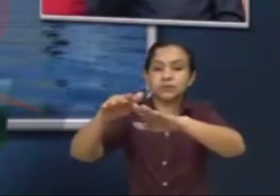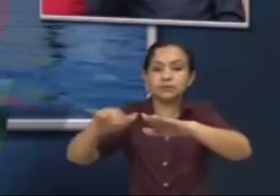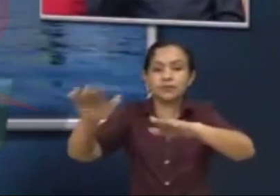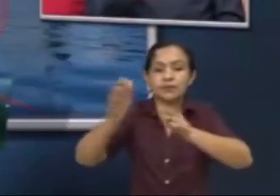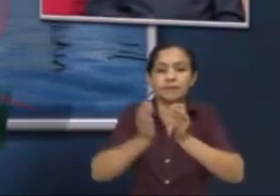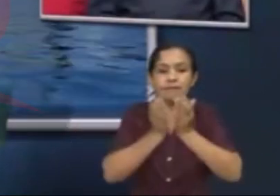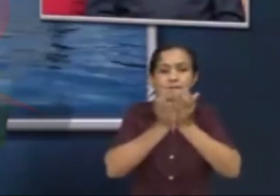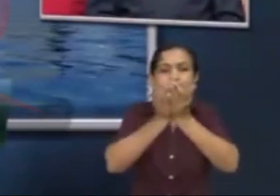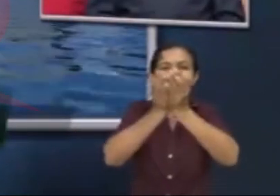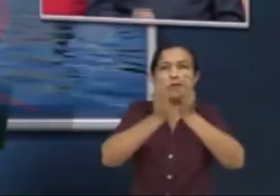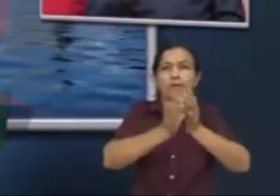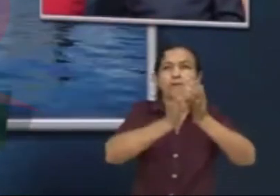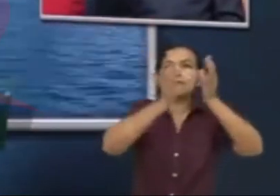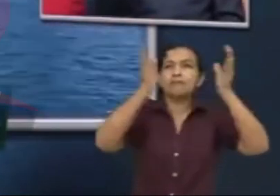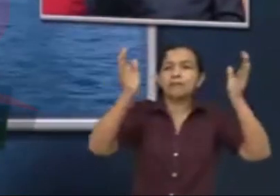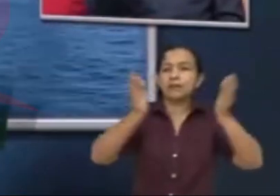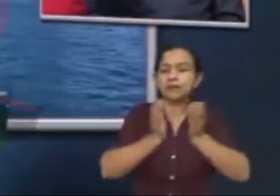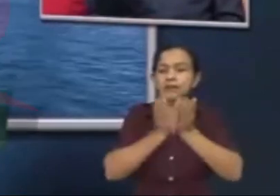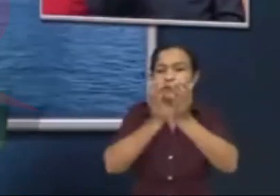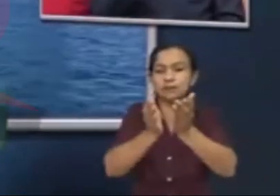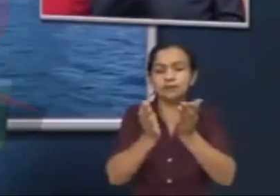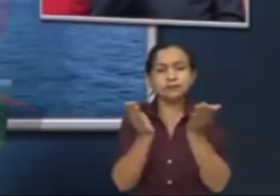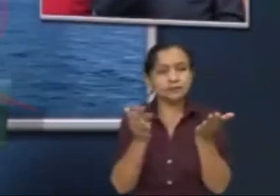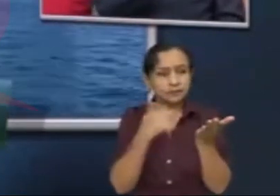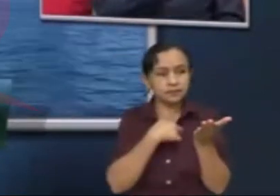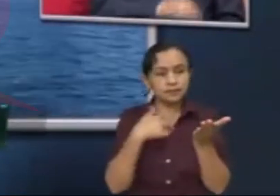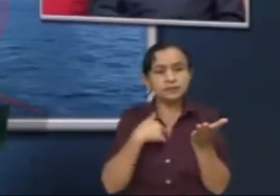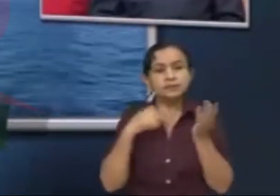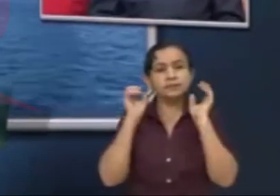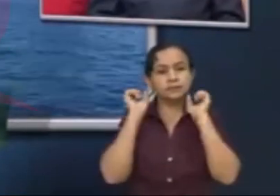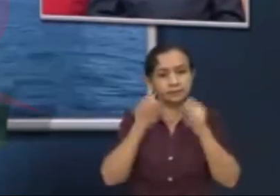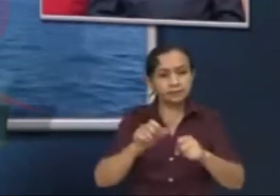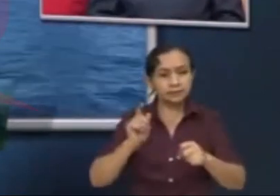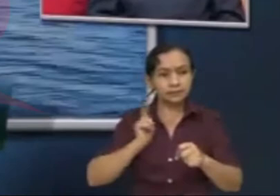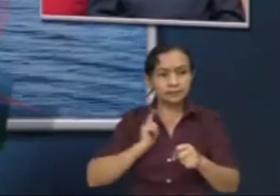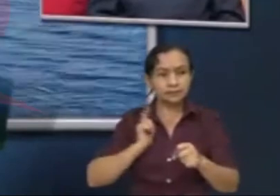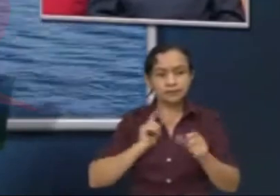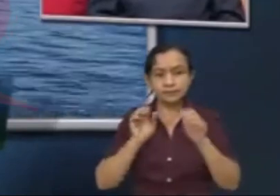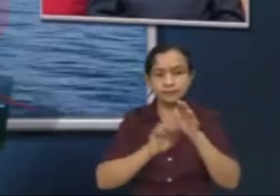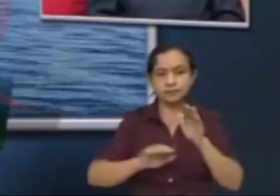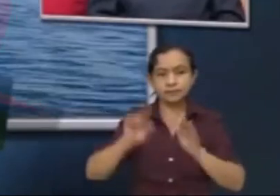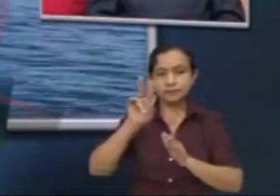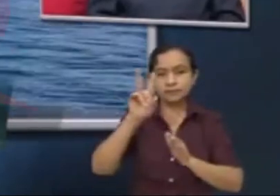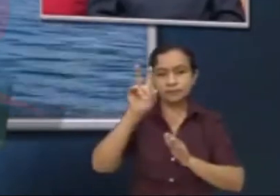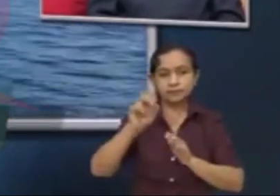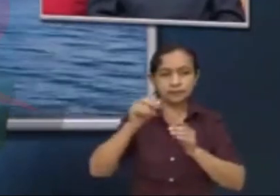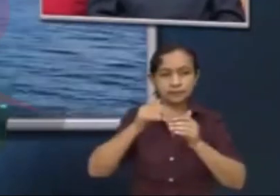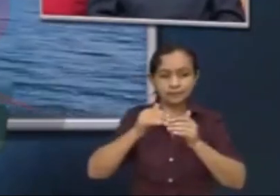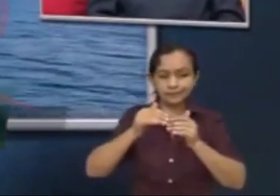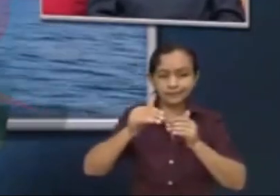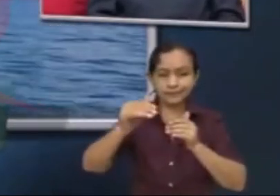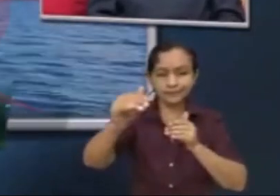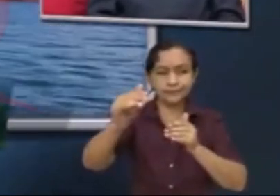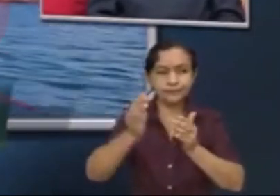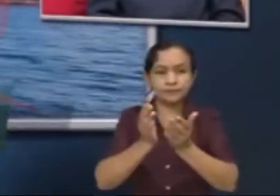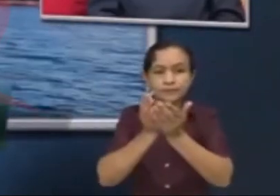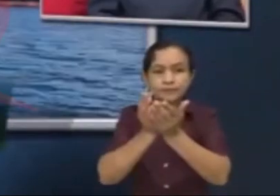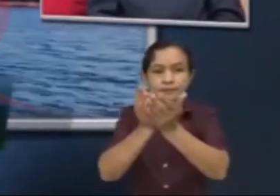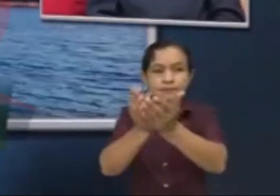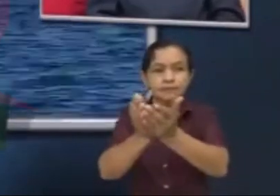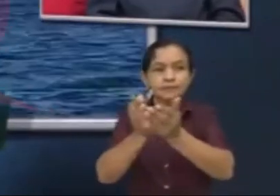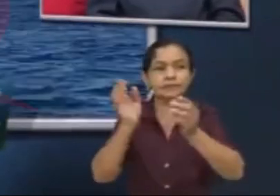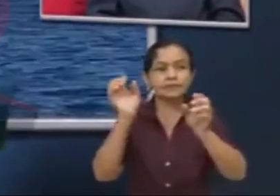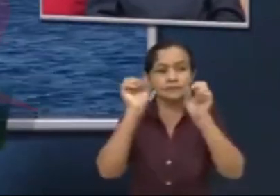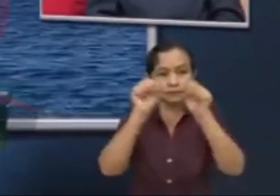tenemos ya un proyecto ya trazado de los ingresos que vamos a obtener para